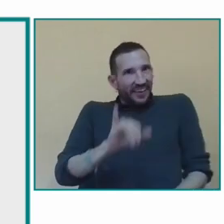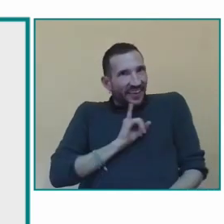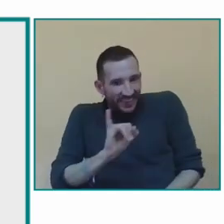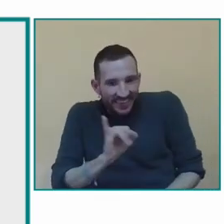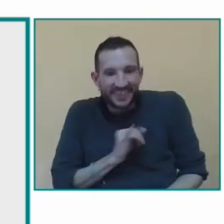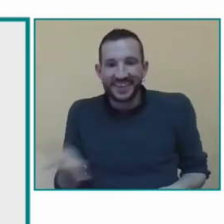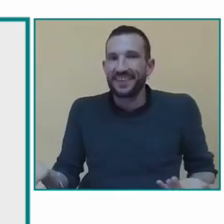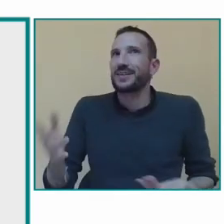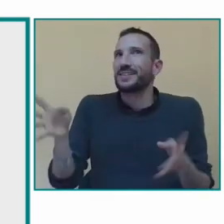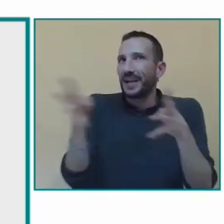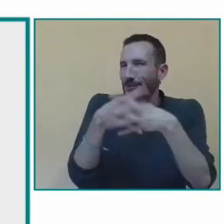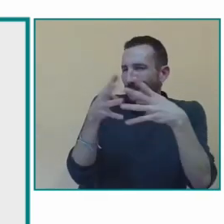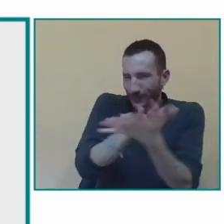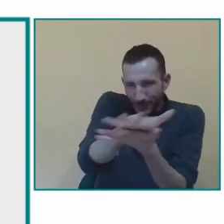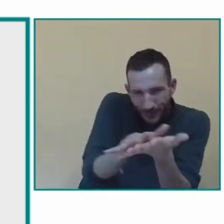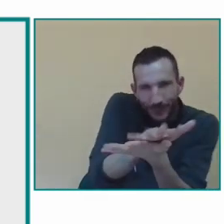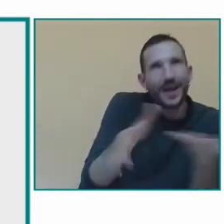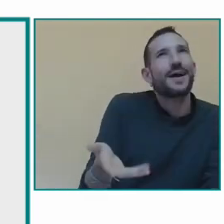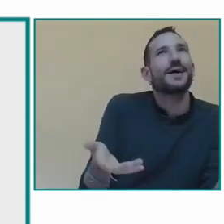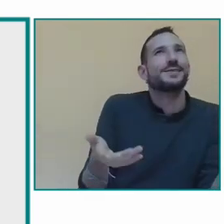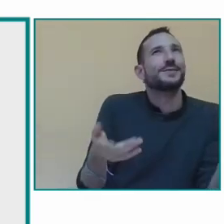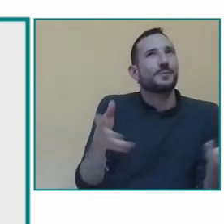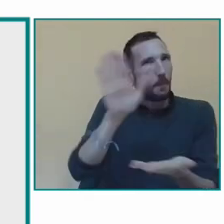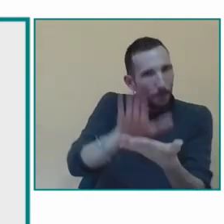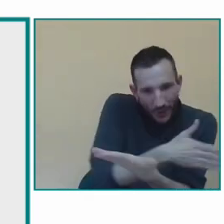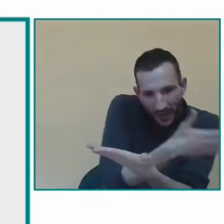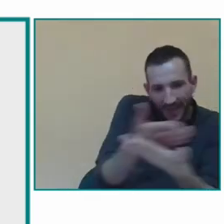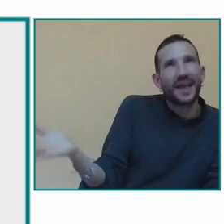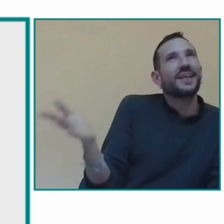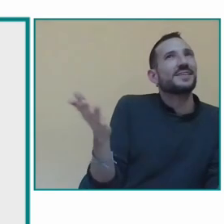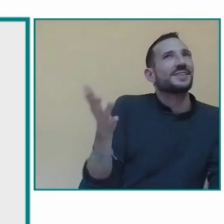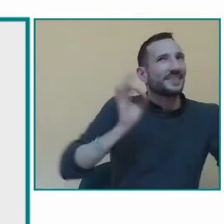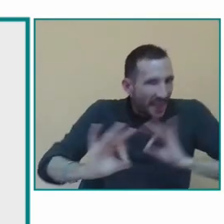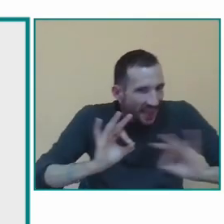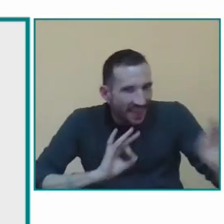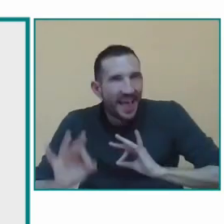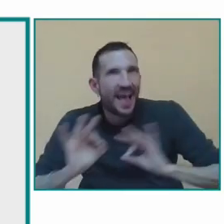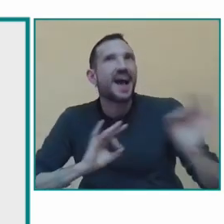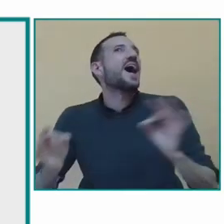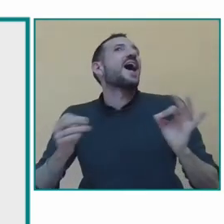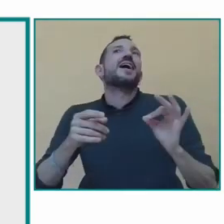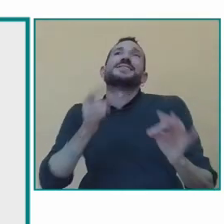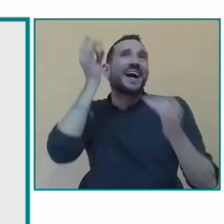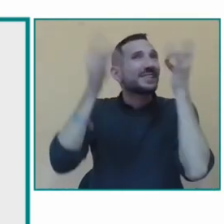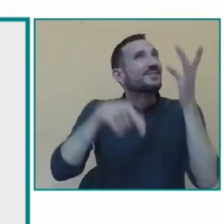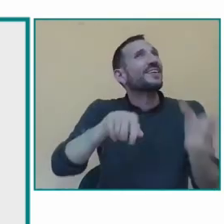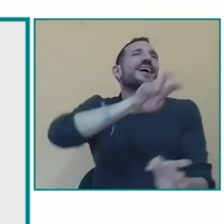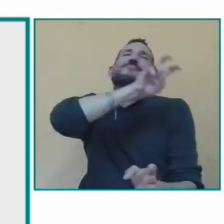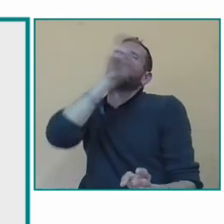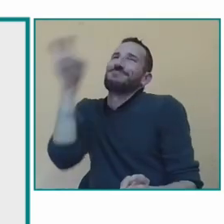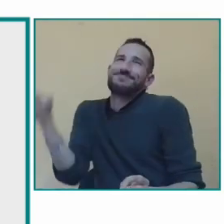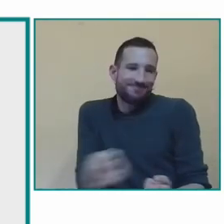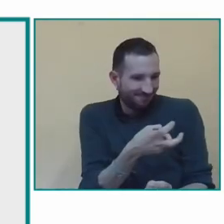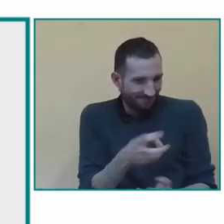ayuda en el grupo porque es un modelo de identidad es un modelo lingüístico y podemos ofrecer pues distintas